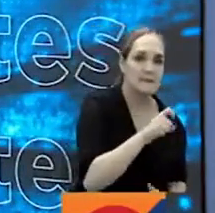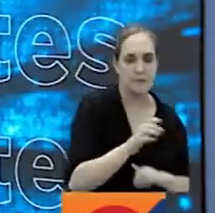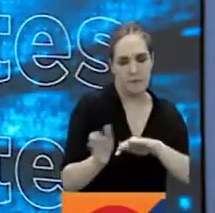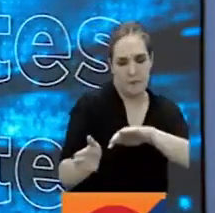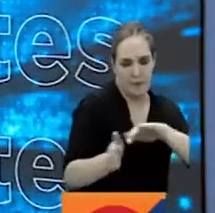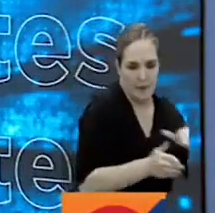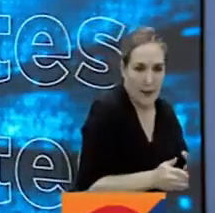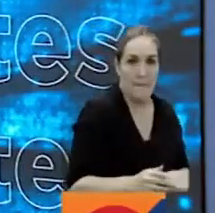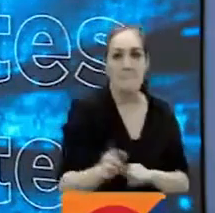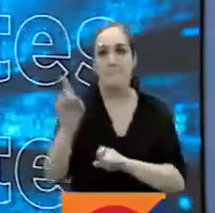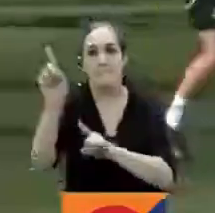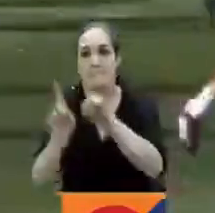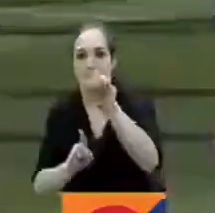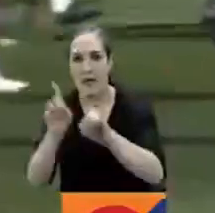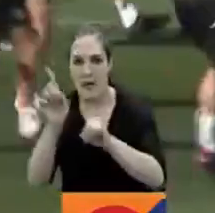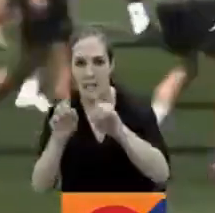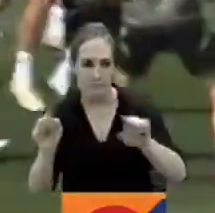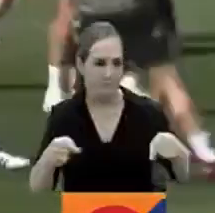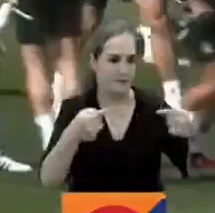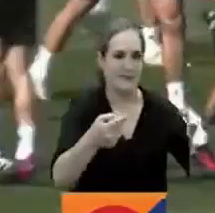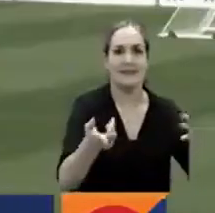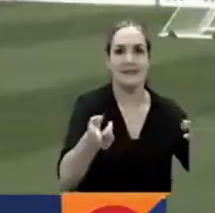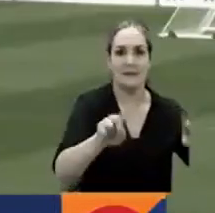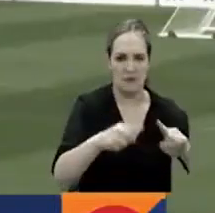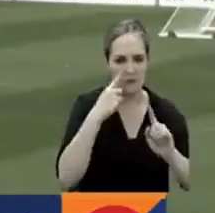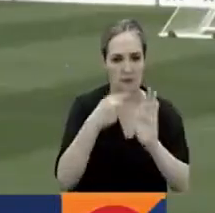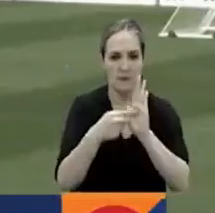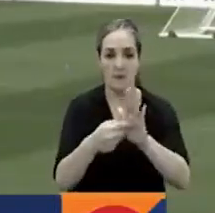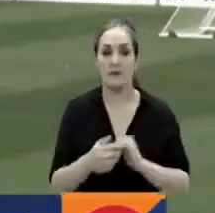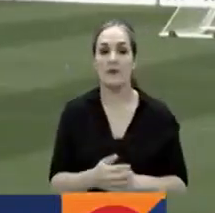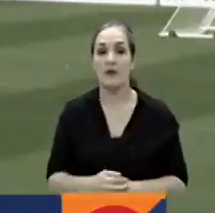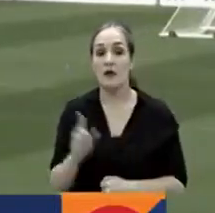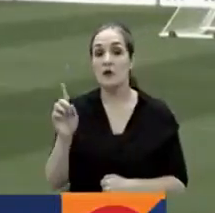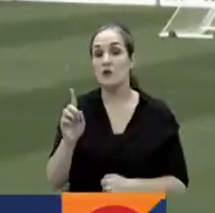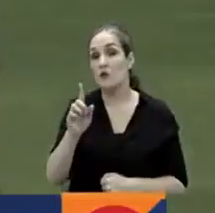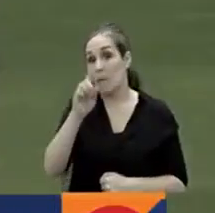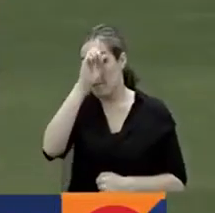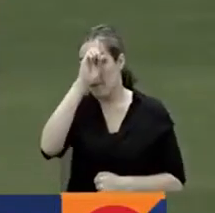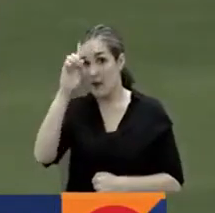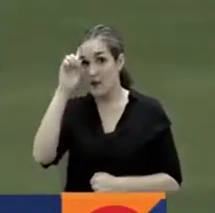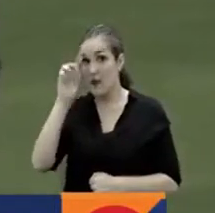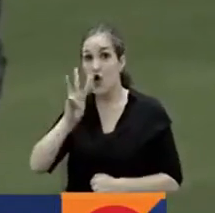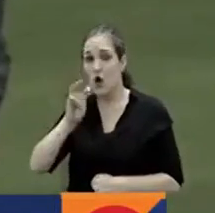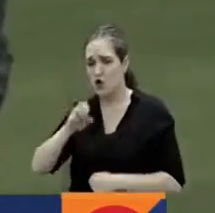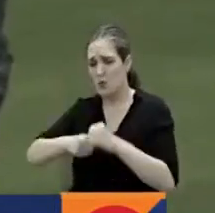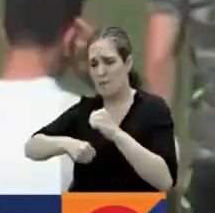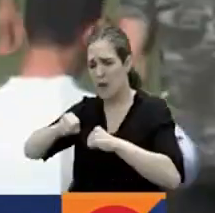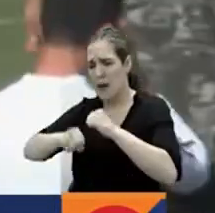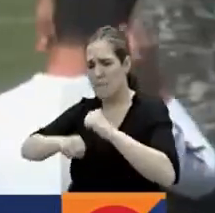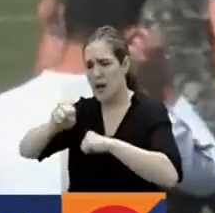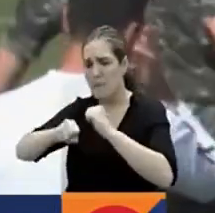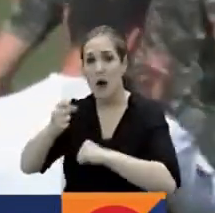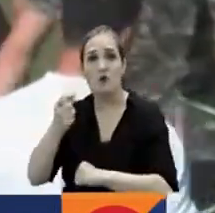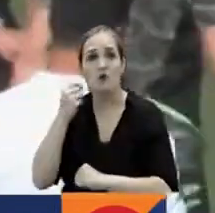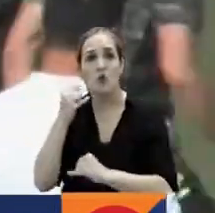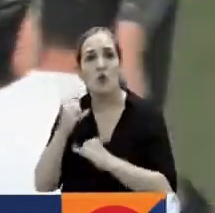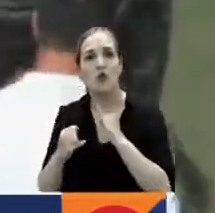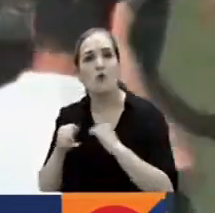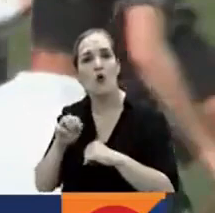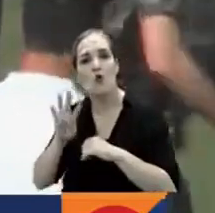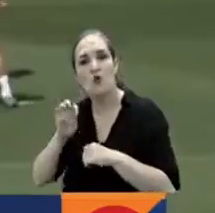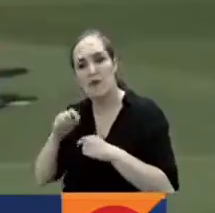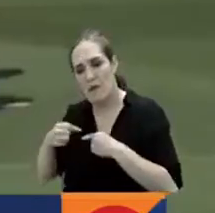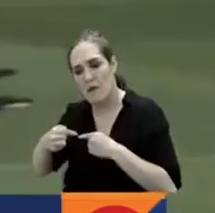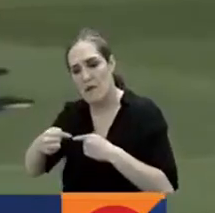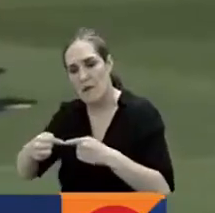de final de la Champions League. El equipo merengue acumula ocho victorias en los nueve últimos encuentros de Champions diputados